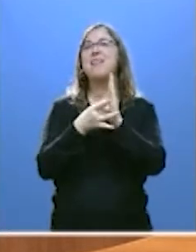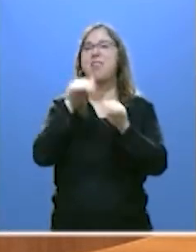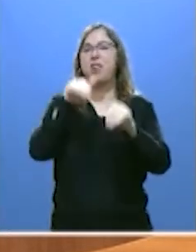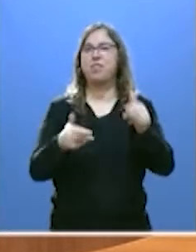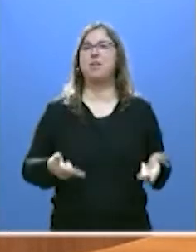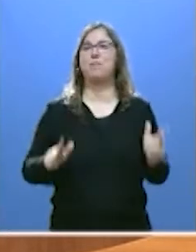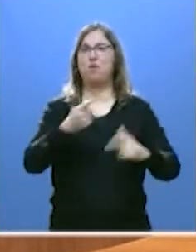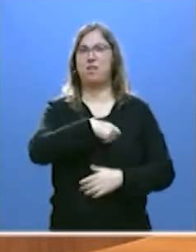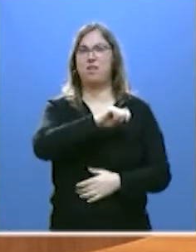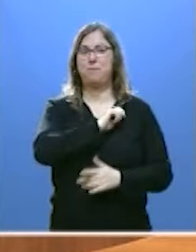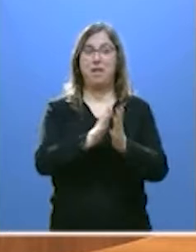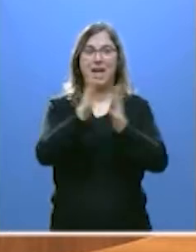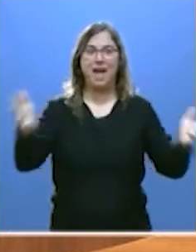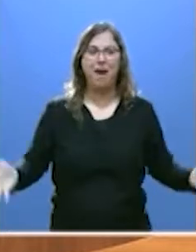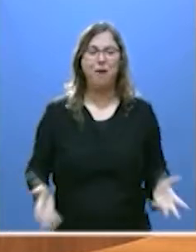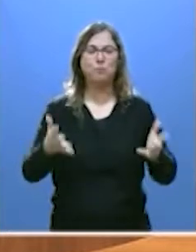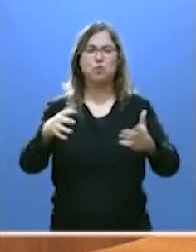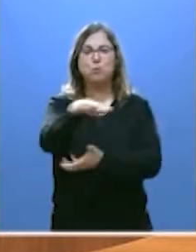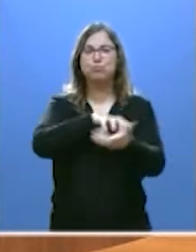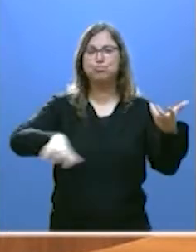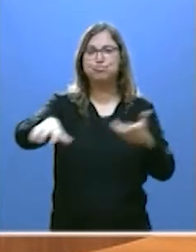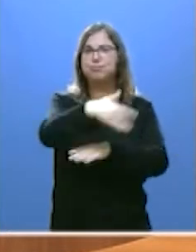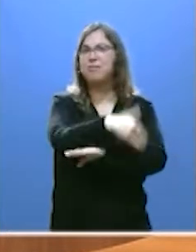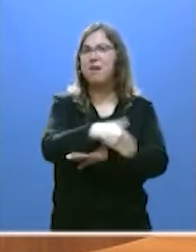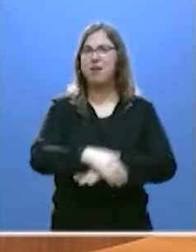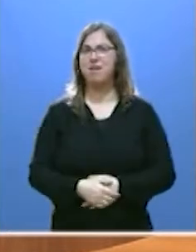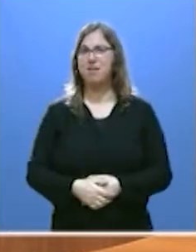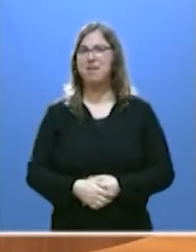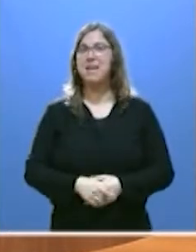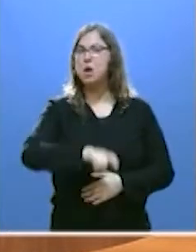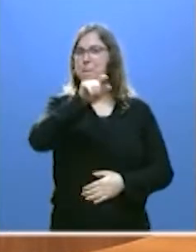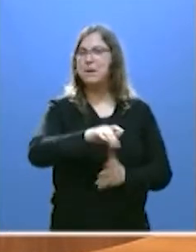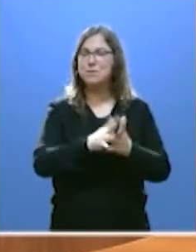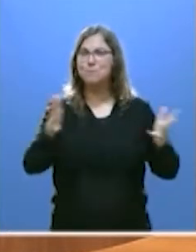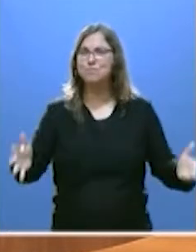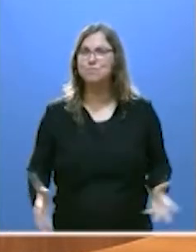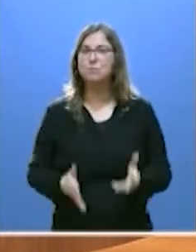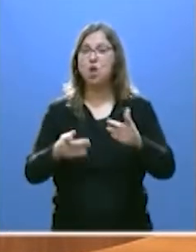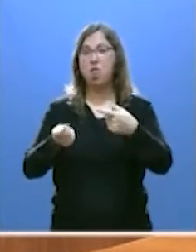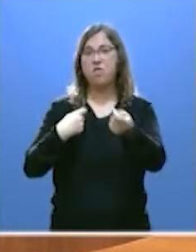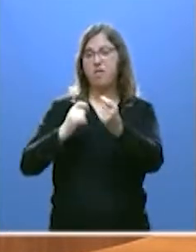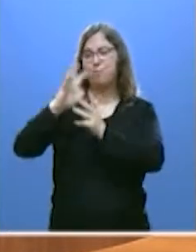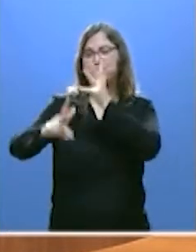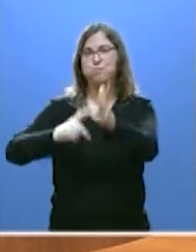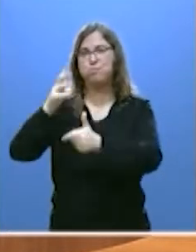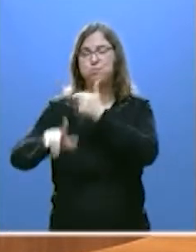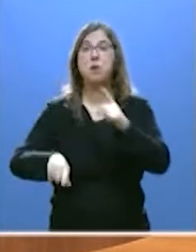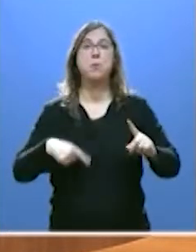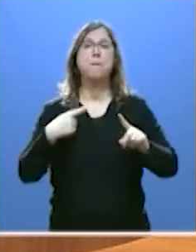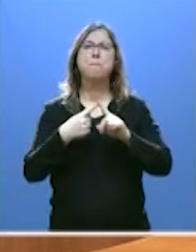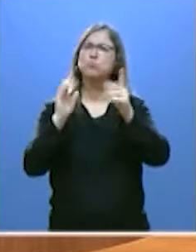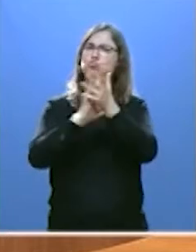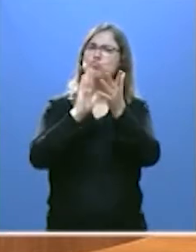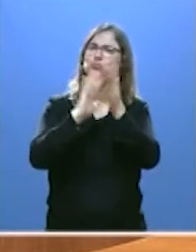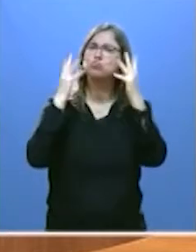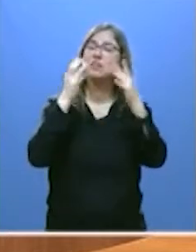alientan la violencia en las calles, con los que alientan el saqueo de comercios y aplauden la